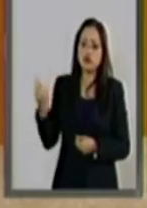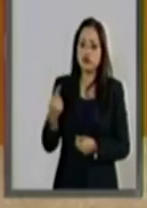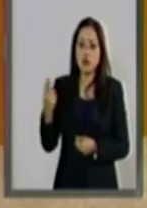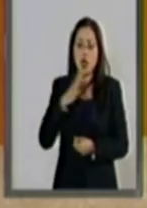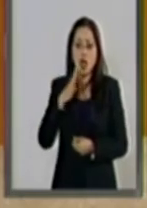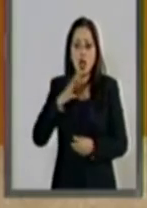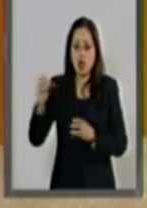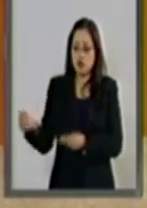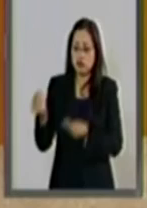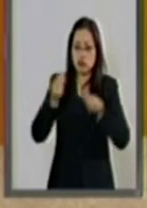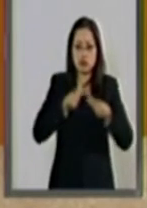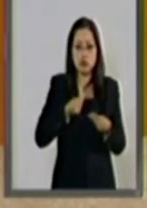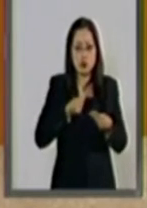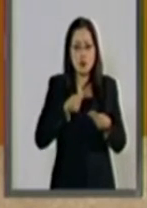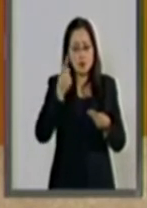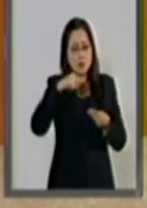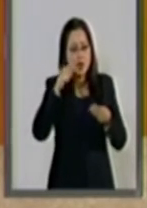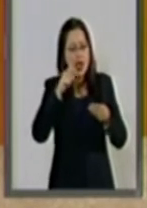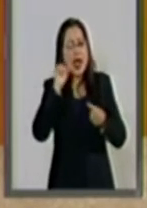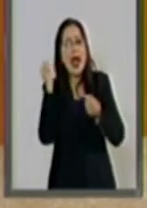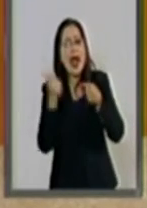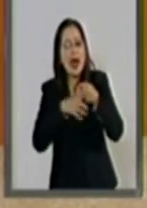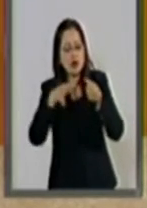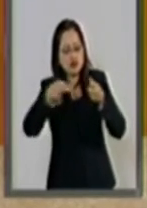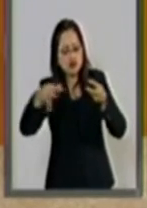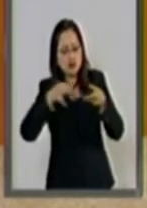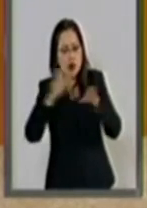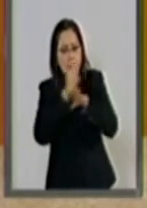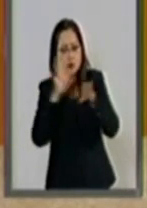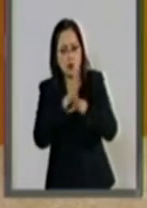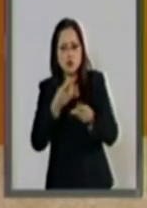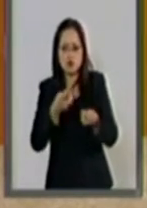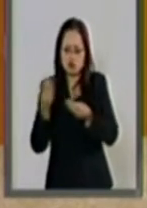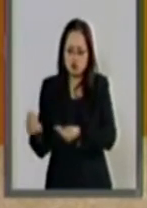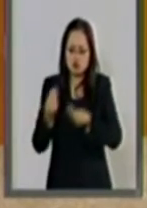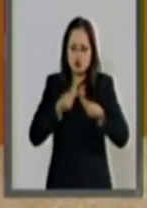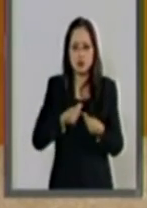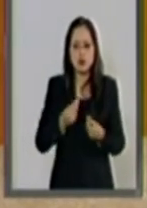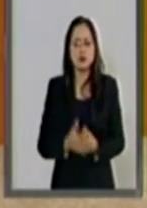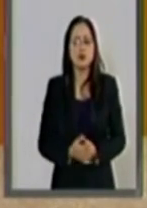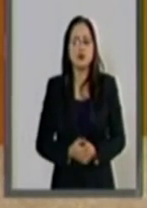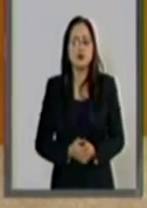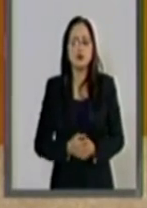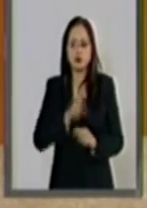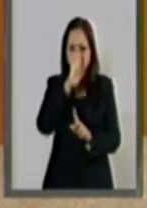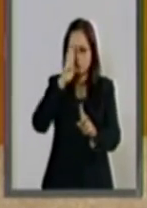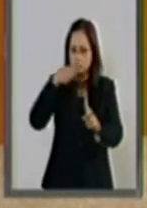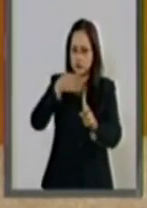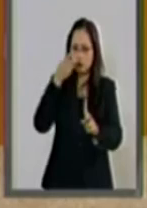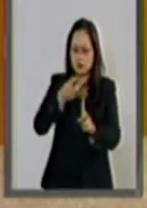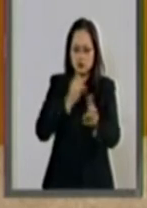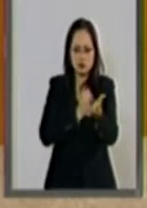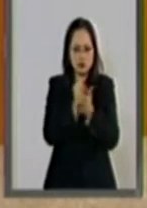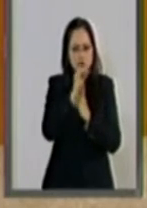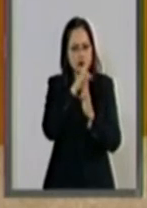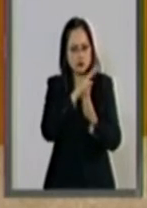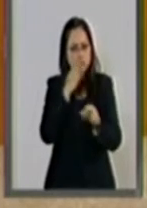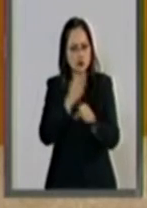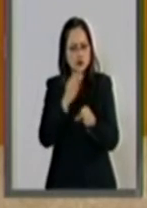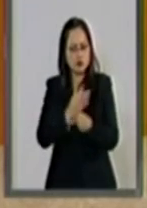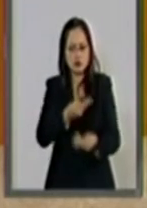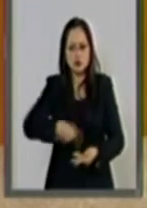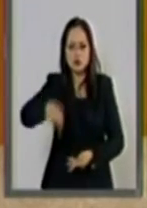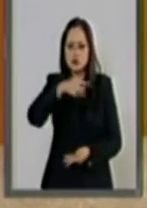devolvió con modificaciones. En este sentido, el dictamen que estamos sometiendo a su